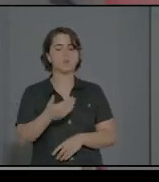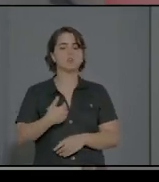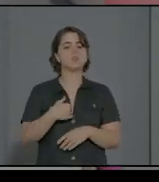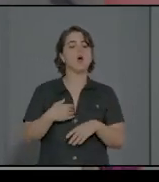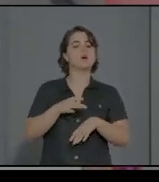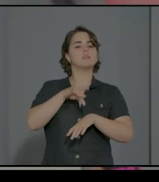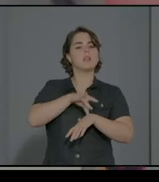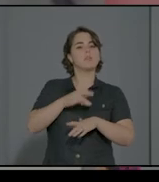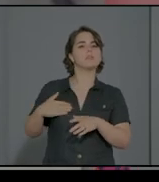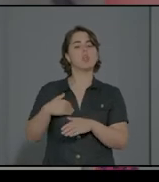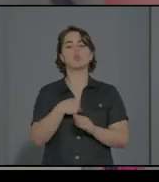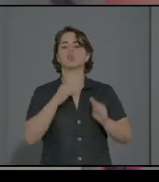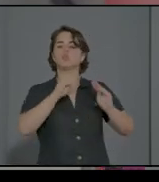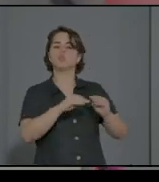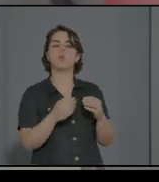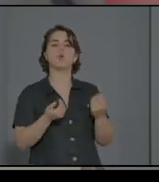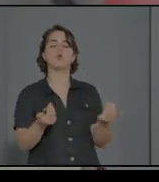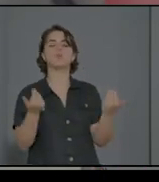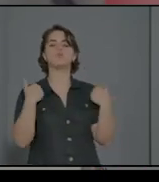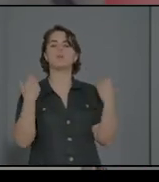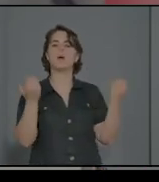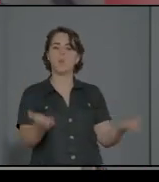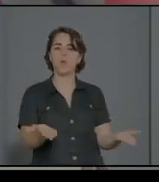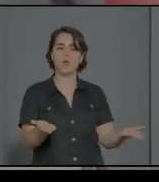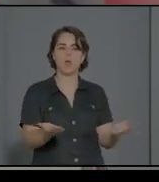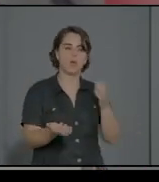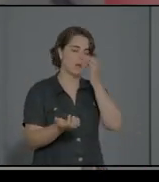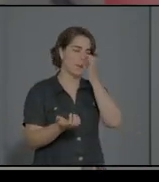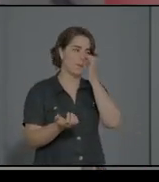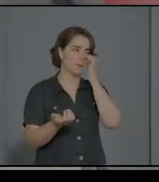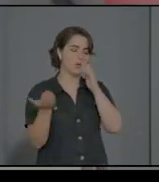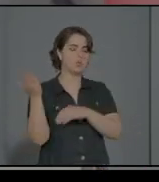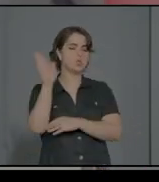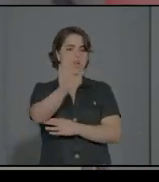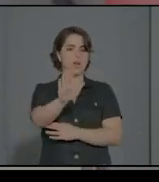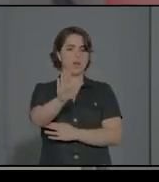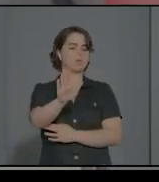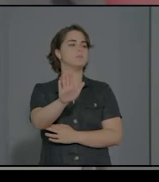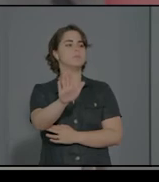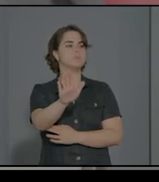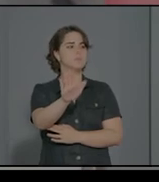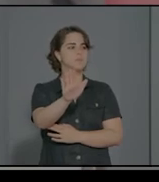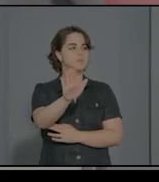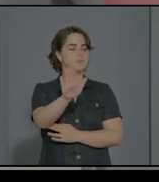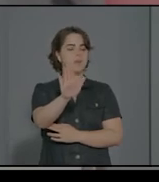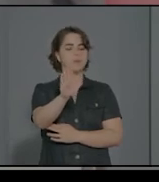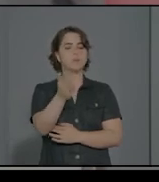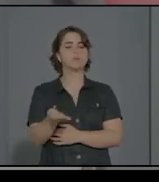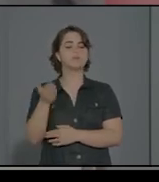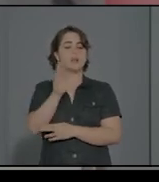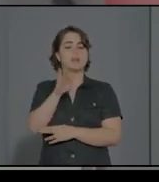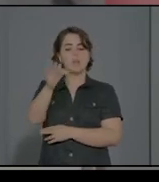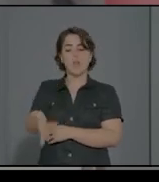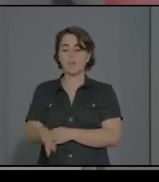y hacer entender que el niño juega